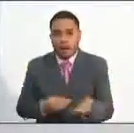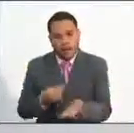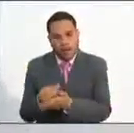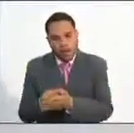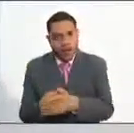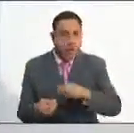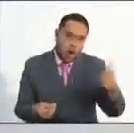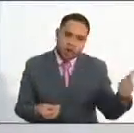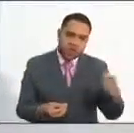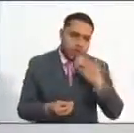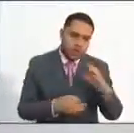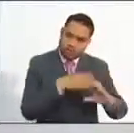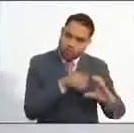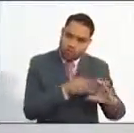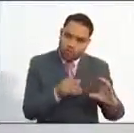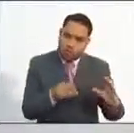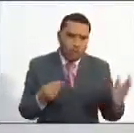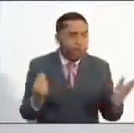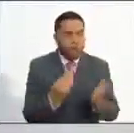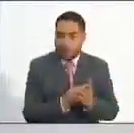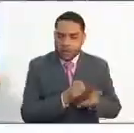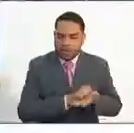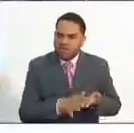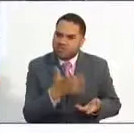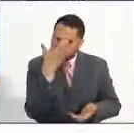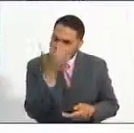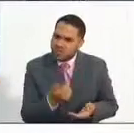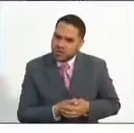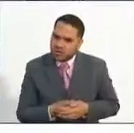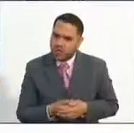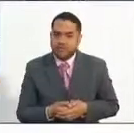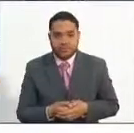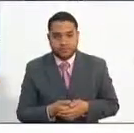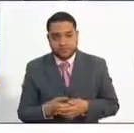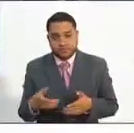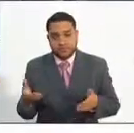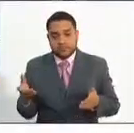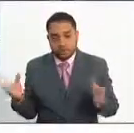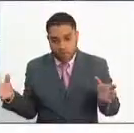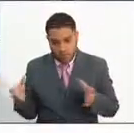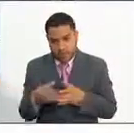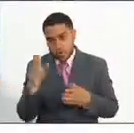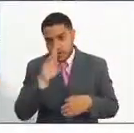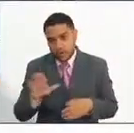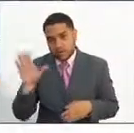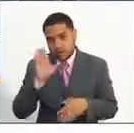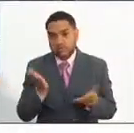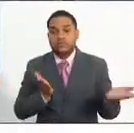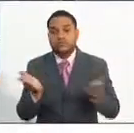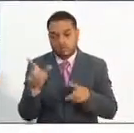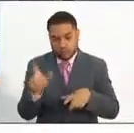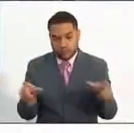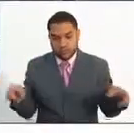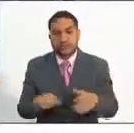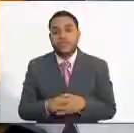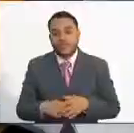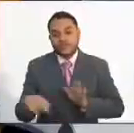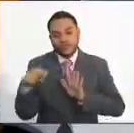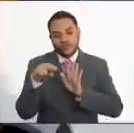la Procuraduría General de la Nación que no lo hacen. Bueno, Erika, para la Comisión Nacional del Servicio Civil existe una norma especial